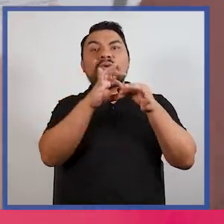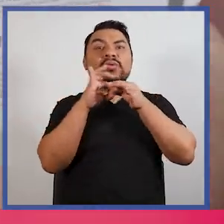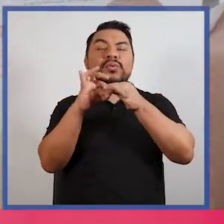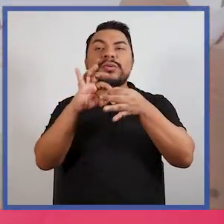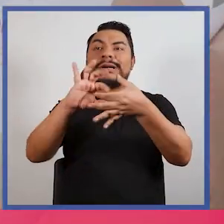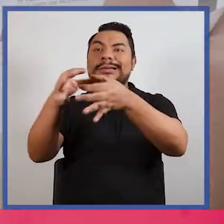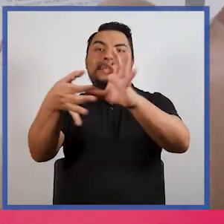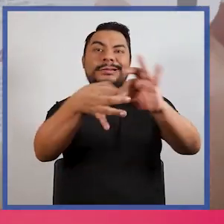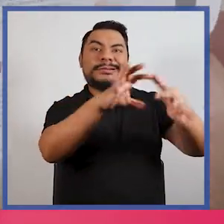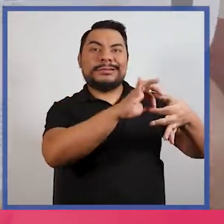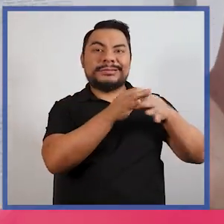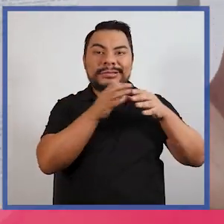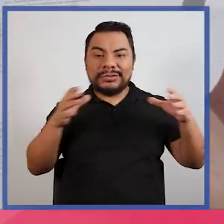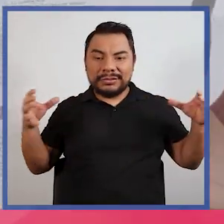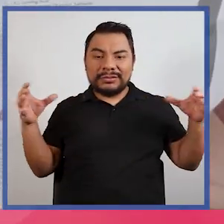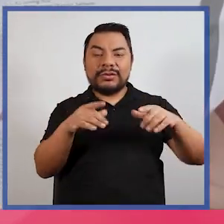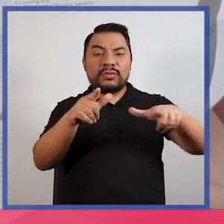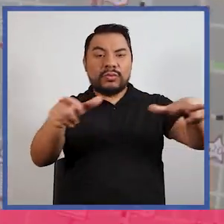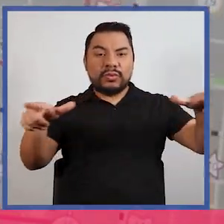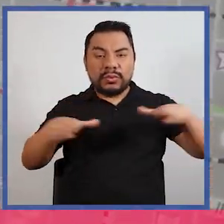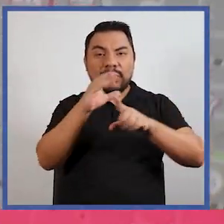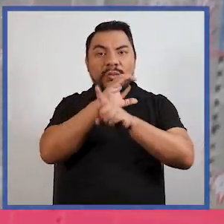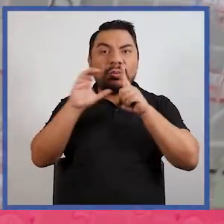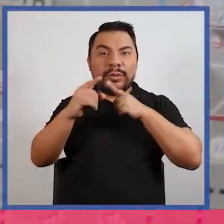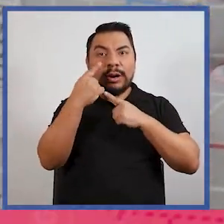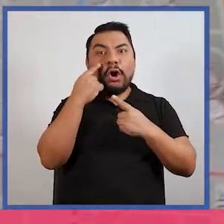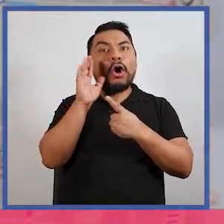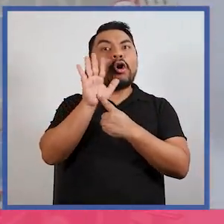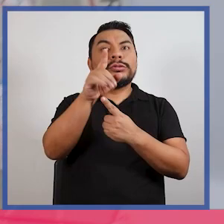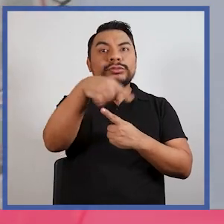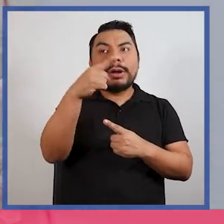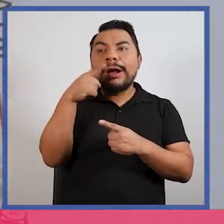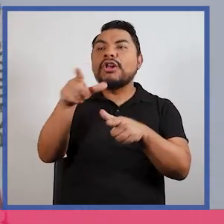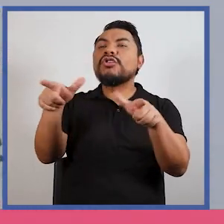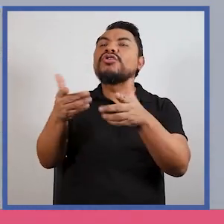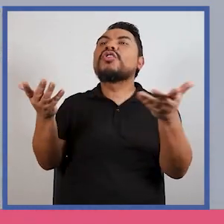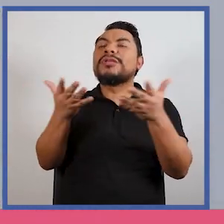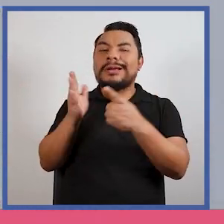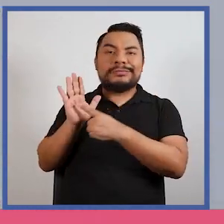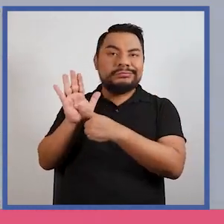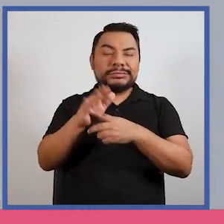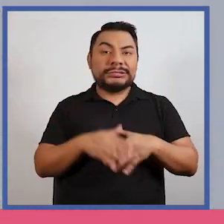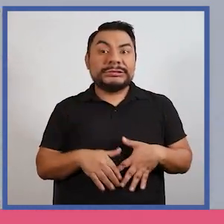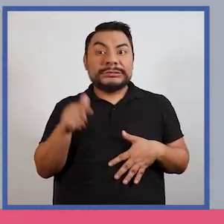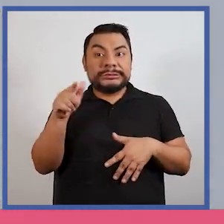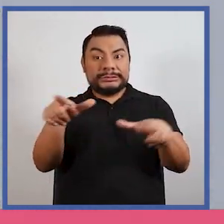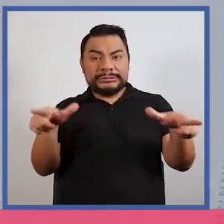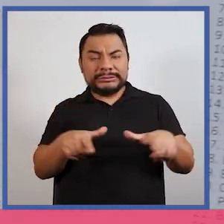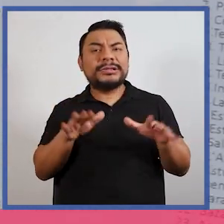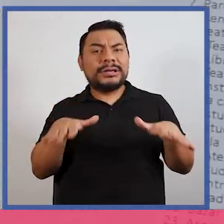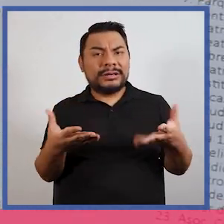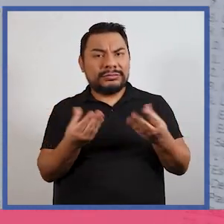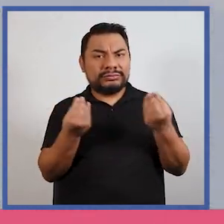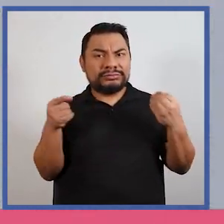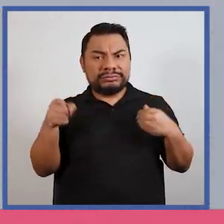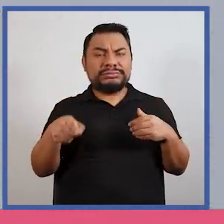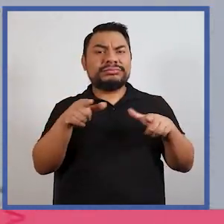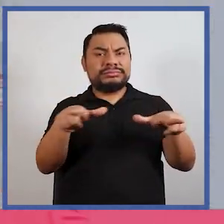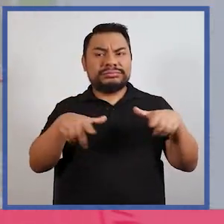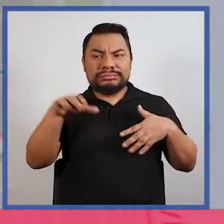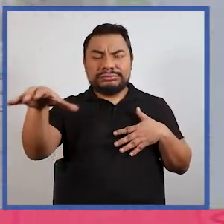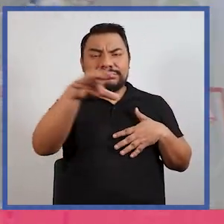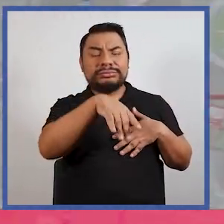visibilice y articule los espacios culturales en el país. Justo en los territorios existen un montón de